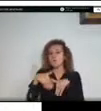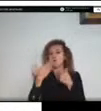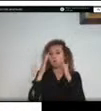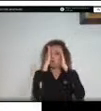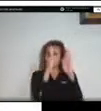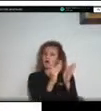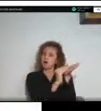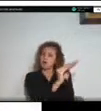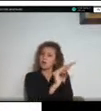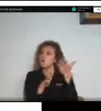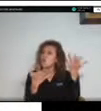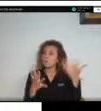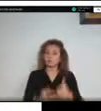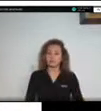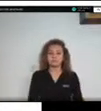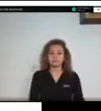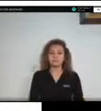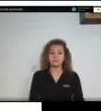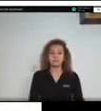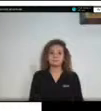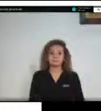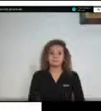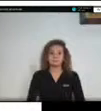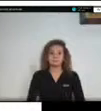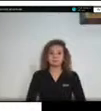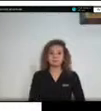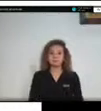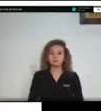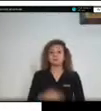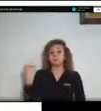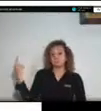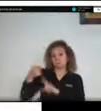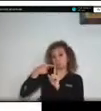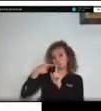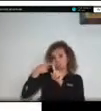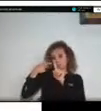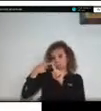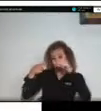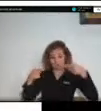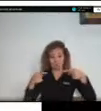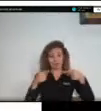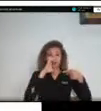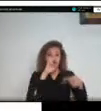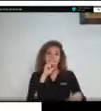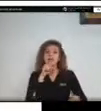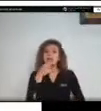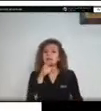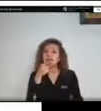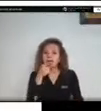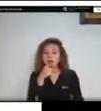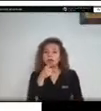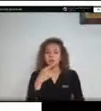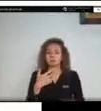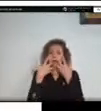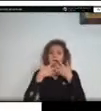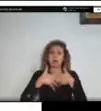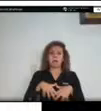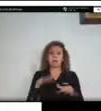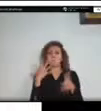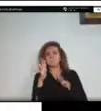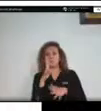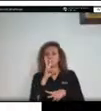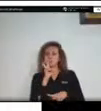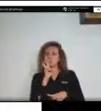entonces pues primero CENIT es una empresa relativamente joven llevamos alrededor de unos 7 años